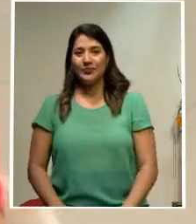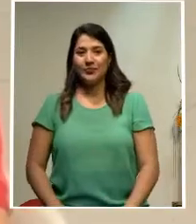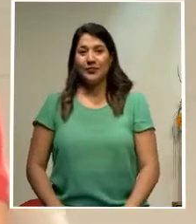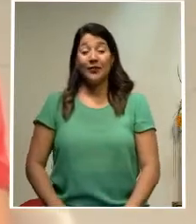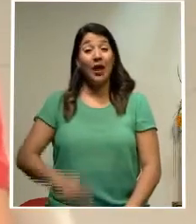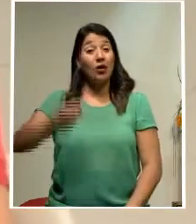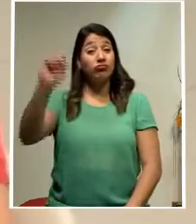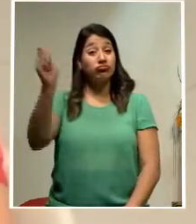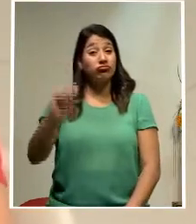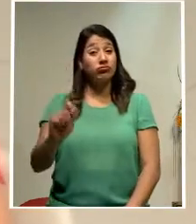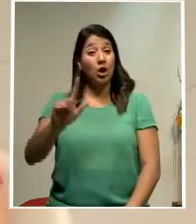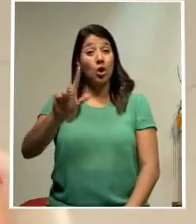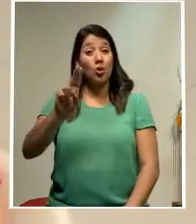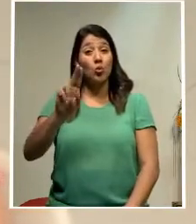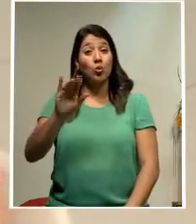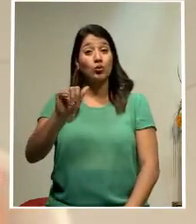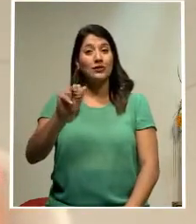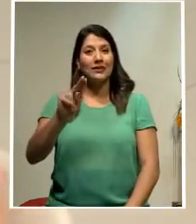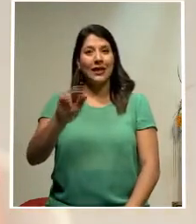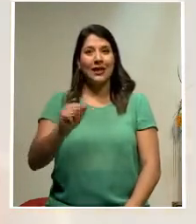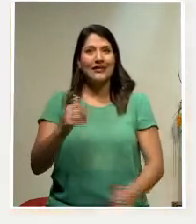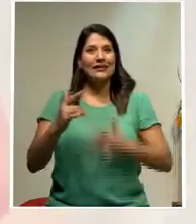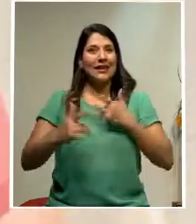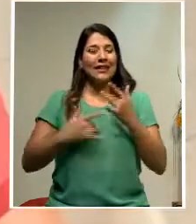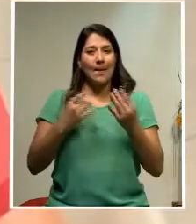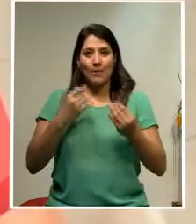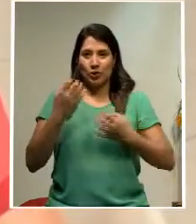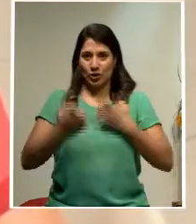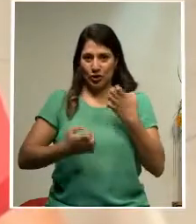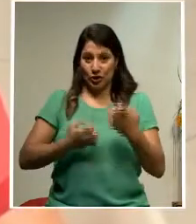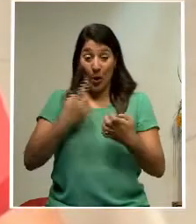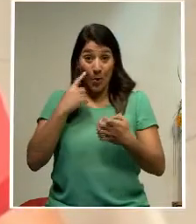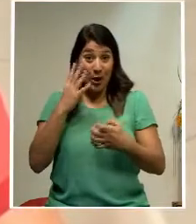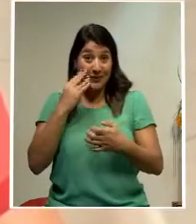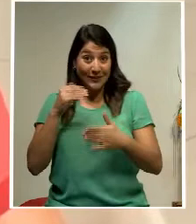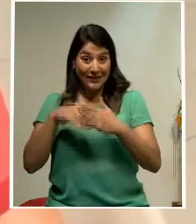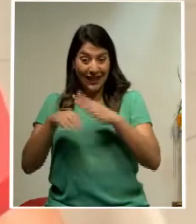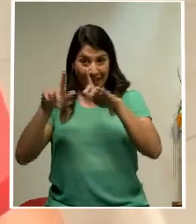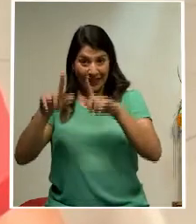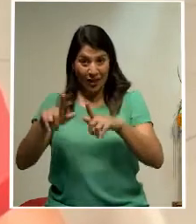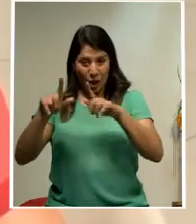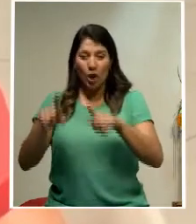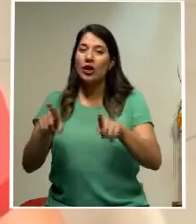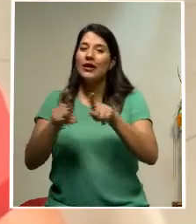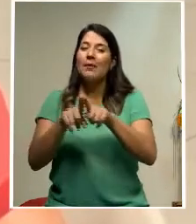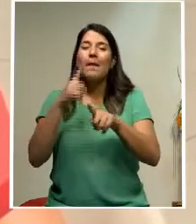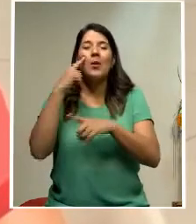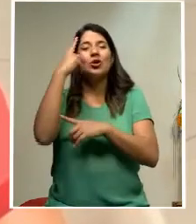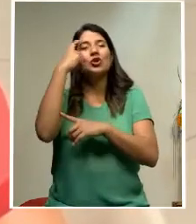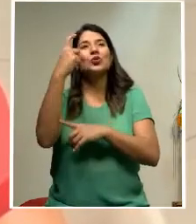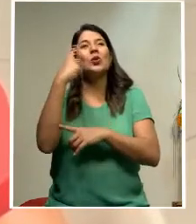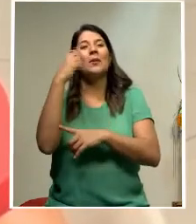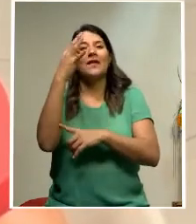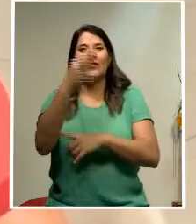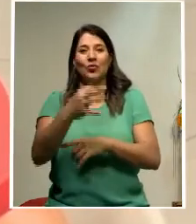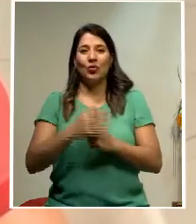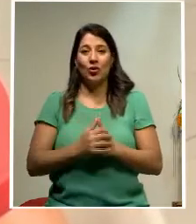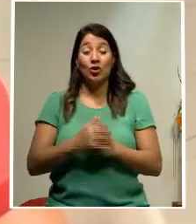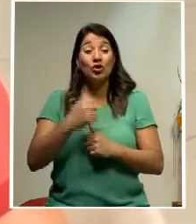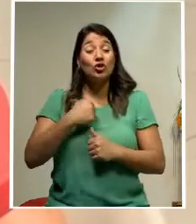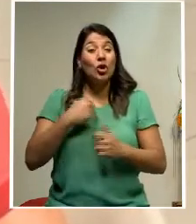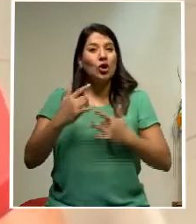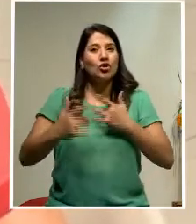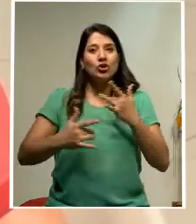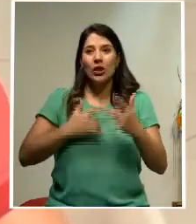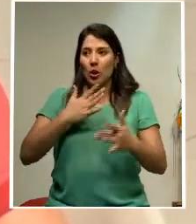Luciana Alvarado fue una de las que se mostró más entusiasmadas, no solo por lo vivido en Tokio, sino por lo que aspira a vivir en el futuro. Yo siento que mis rutinas